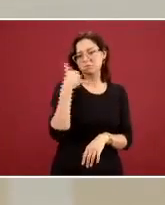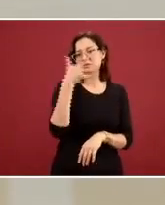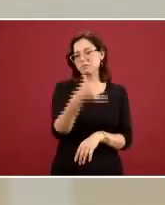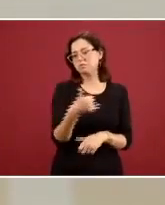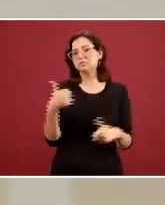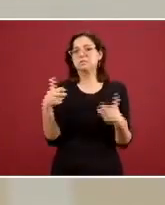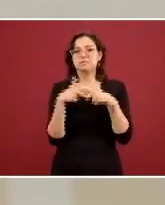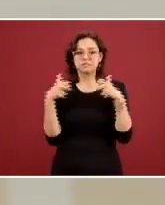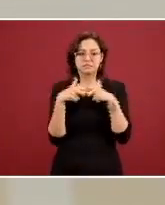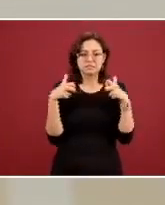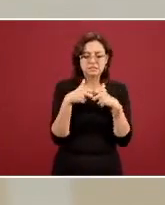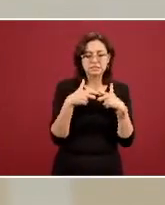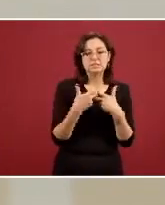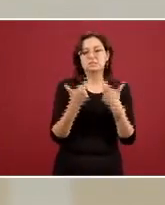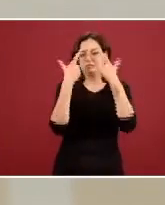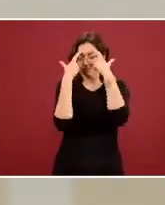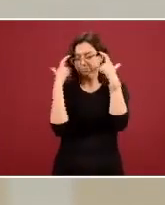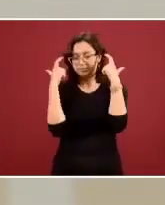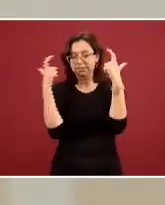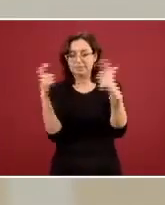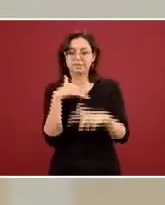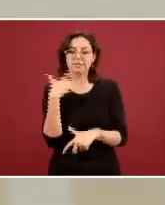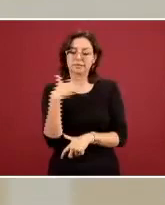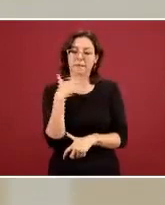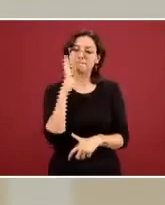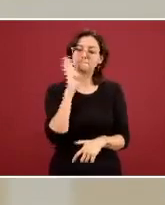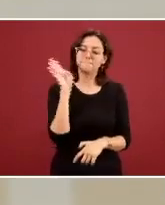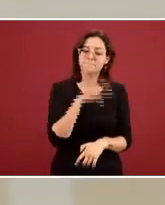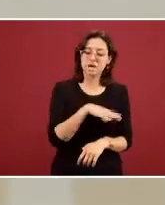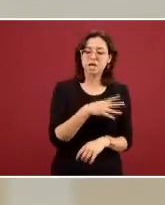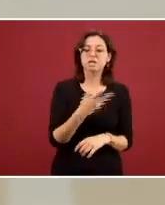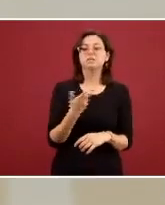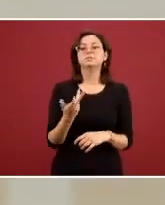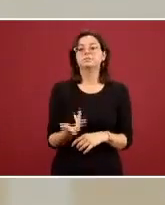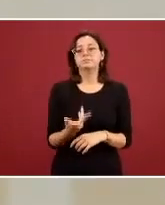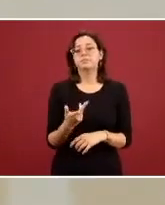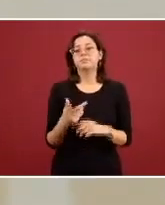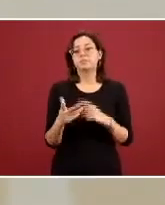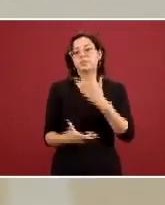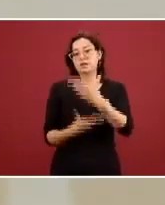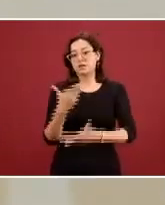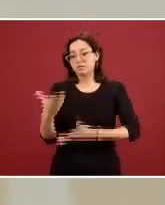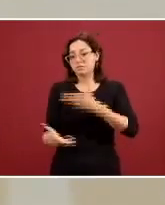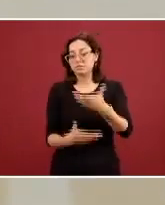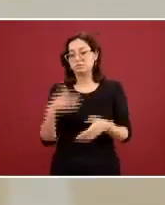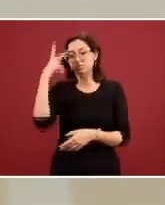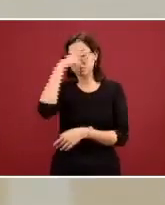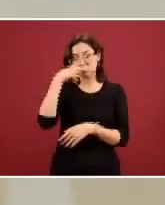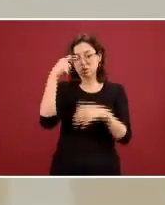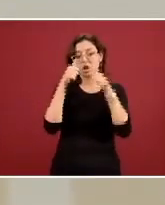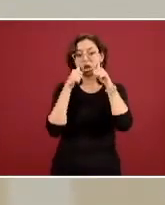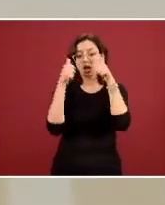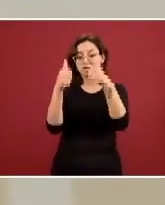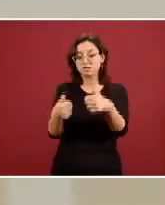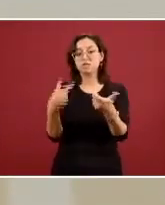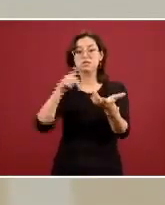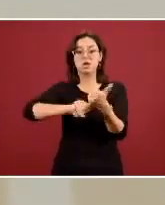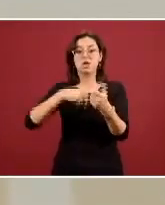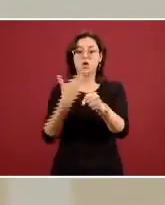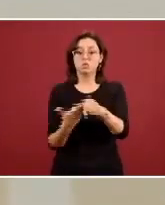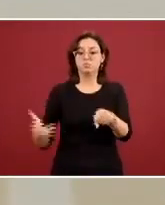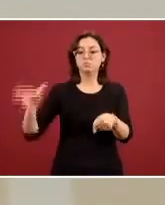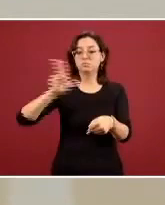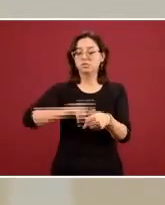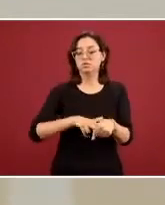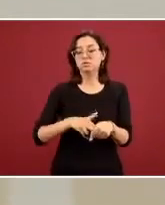ansiedad y estrés emocional y en cuanto a los servicios de atención psiquiátrica que tenemos en los hospitales en